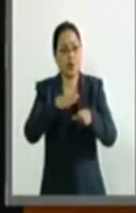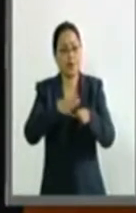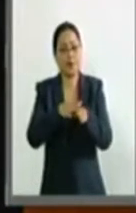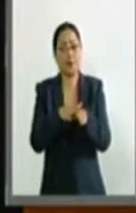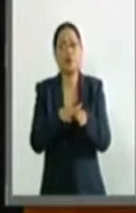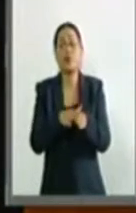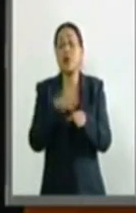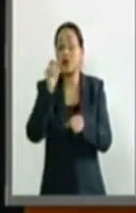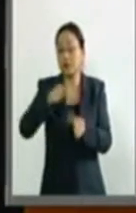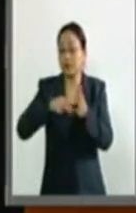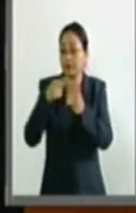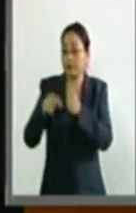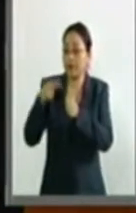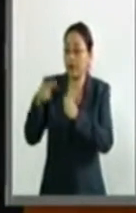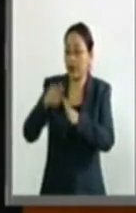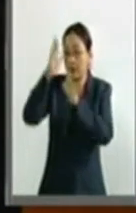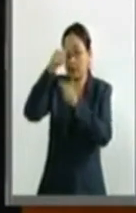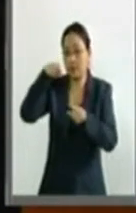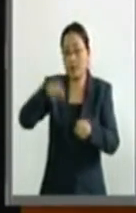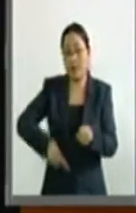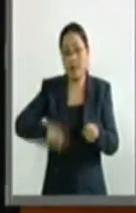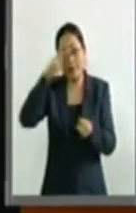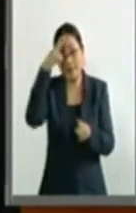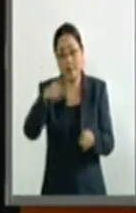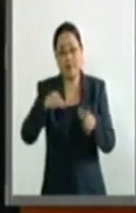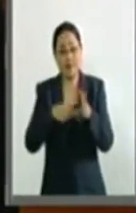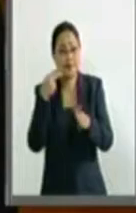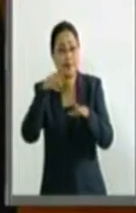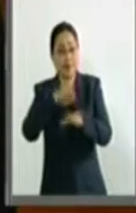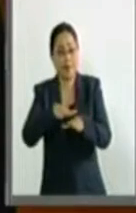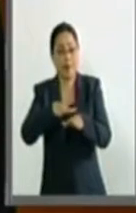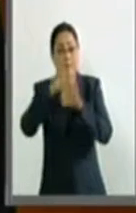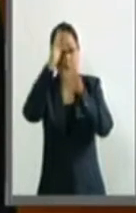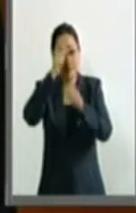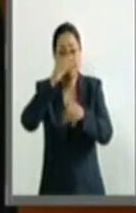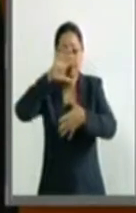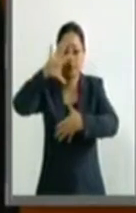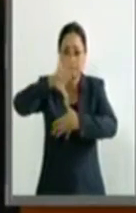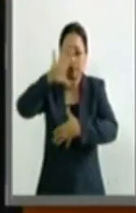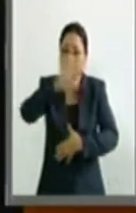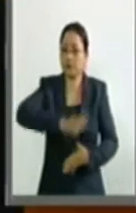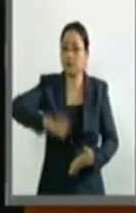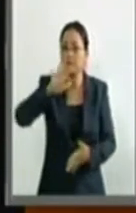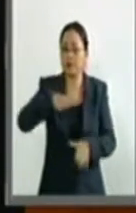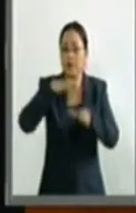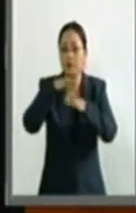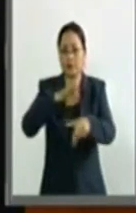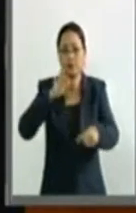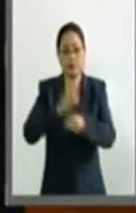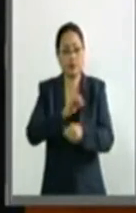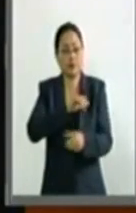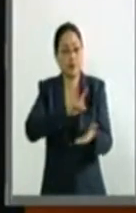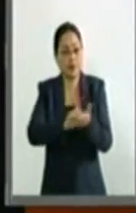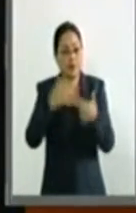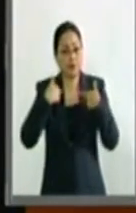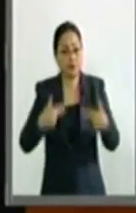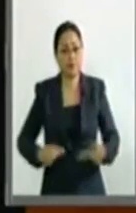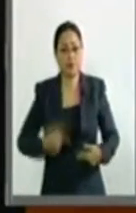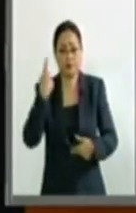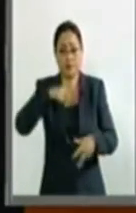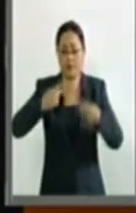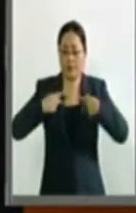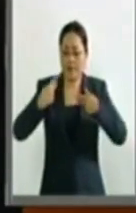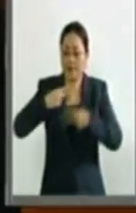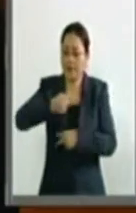de firmar por parte del Estado mexicano la Convención Interamericana sobre la Protección de los Derechos Humanos de las